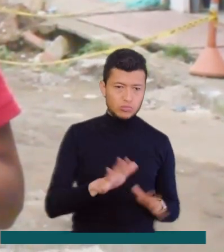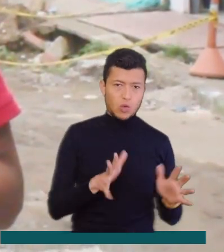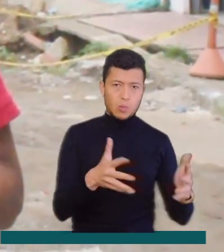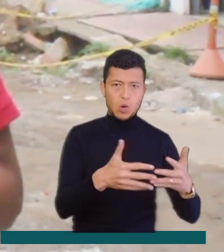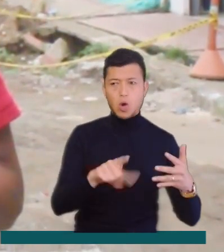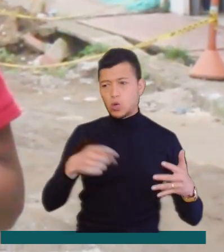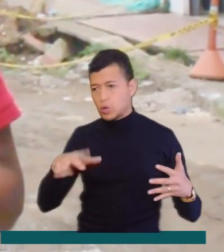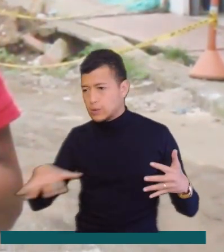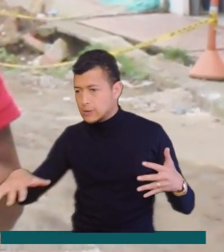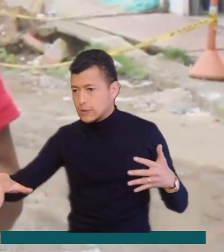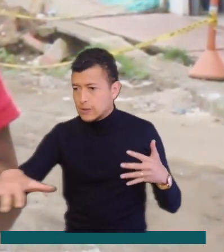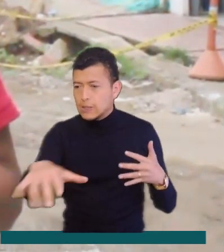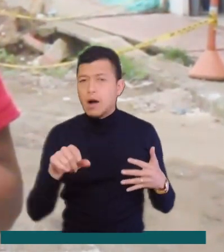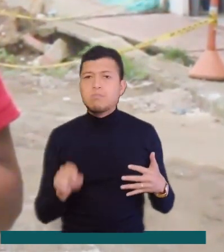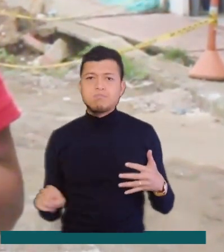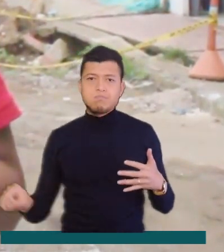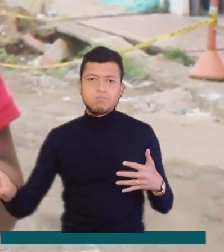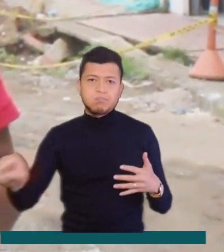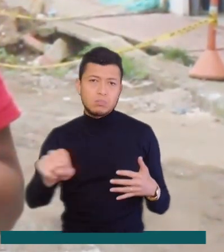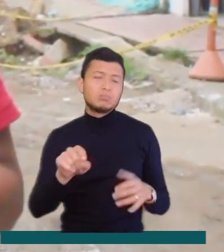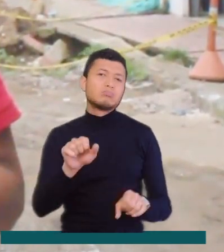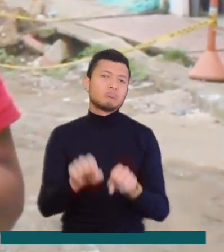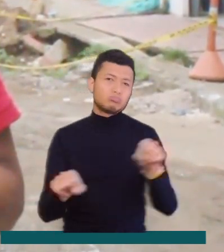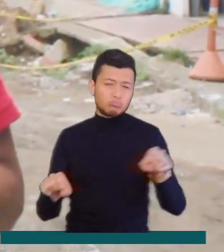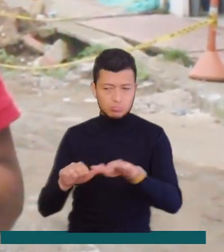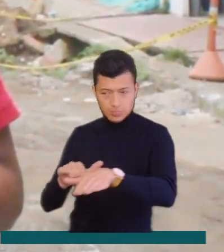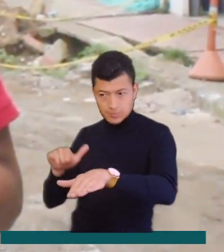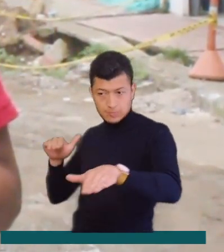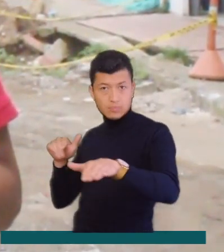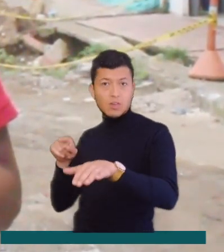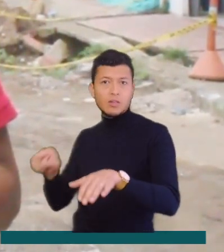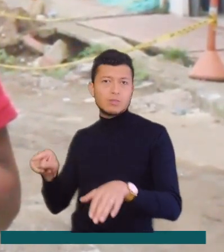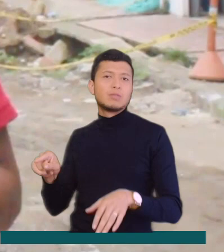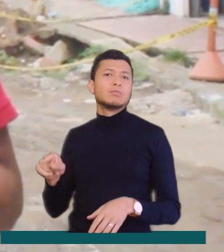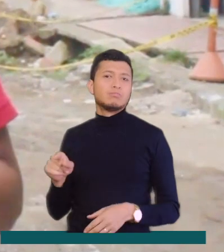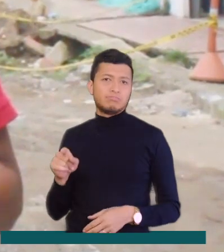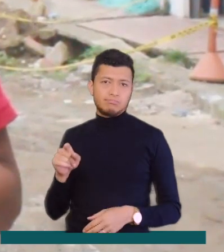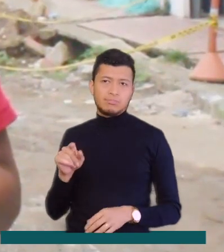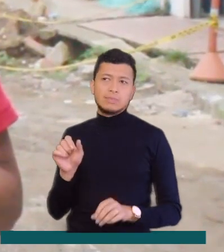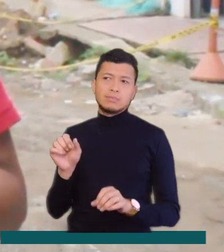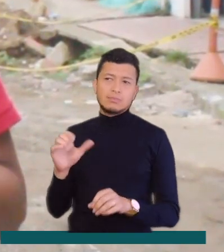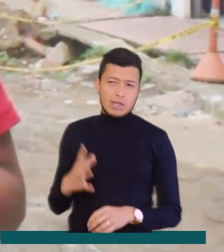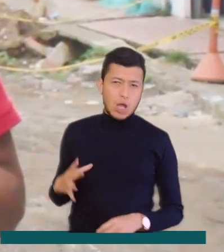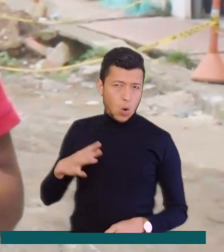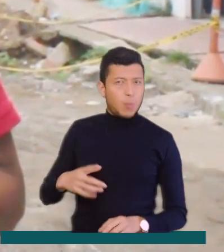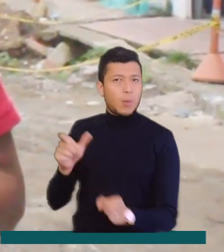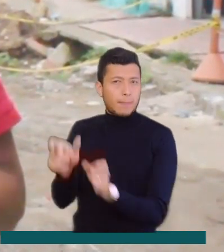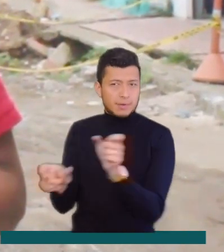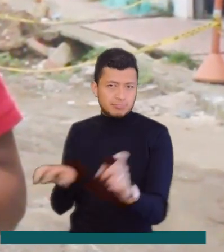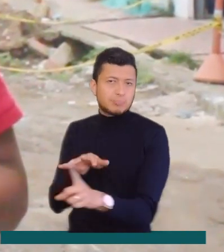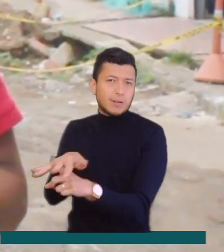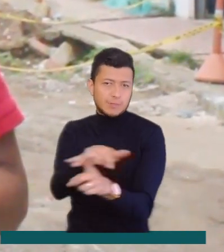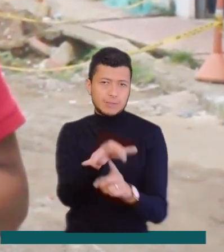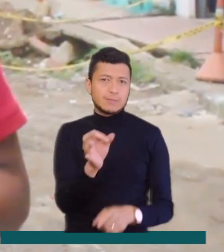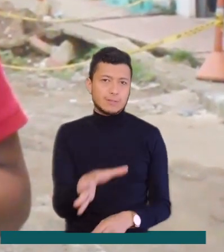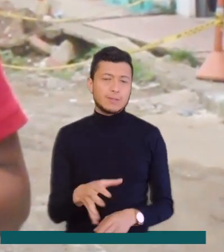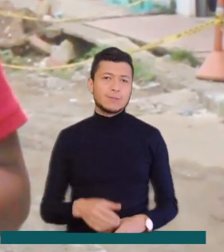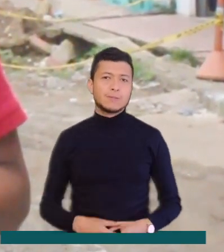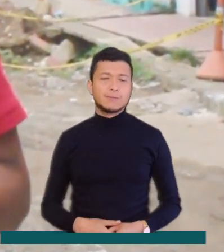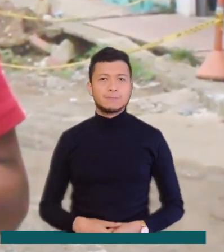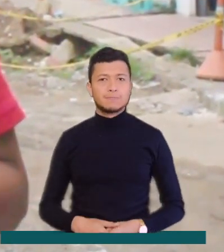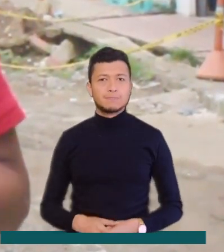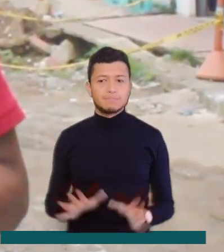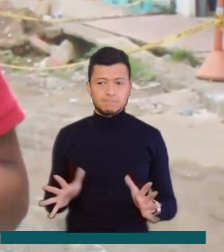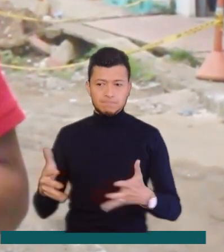de Mocoa, donde se notarán trancones del tráfico vehicular que van a generar incomodidad a la ciudadanía.